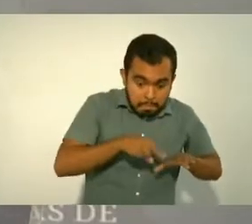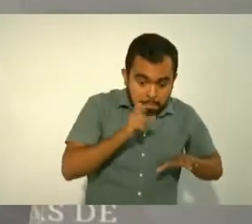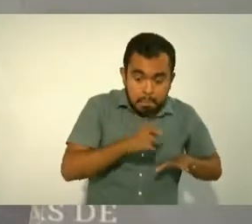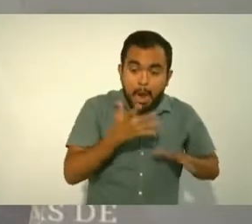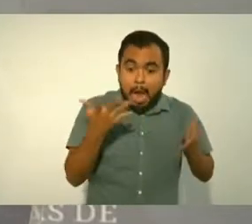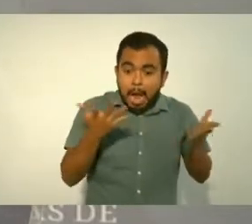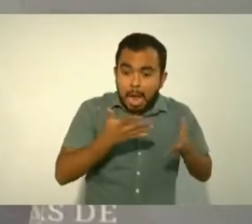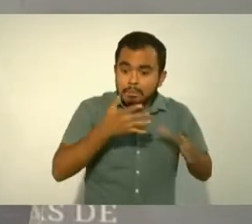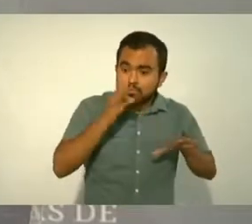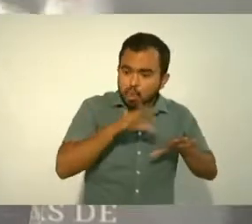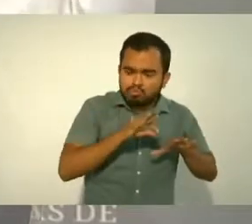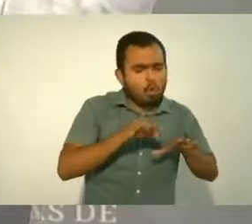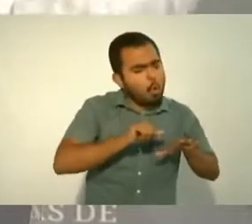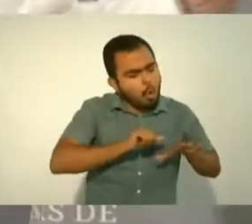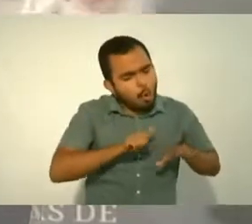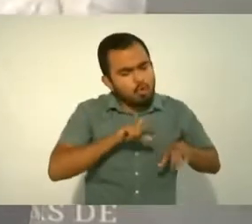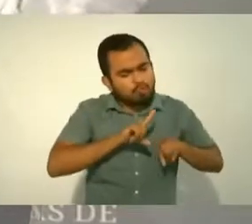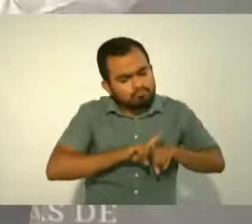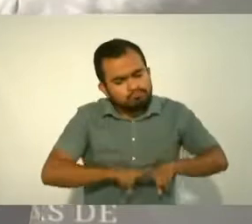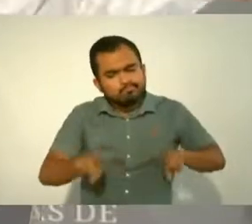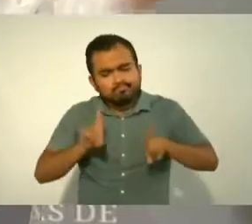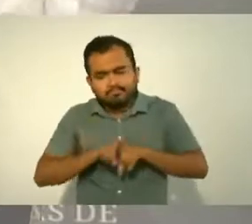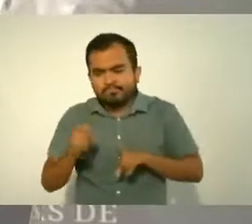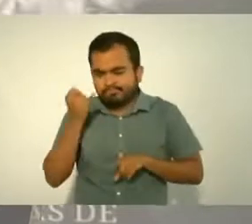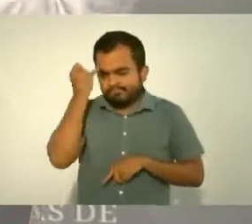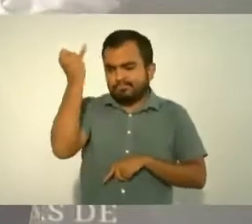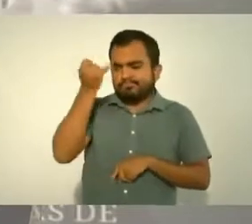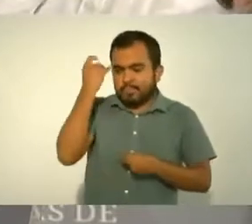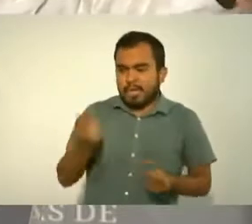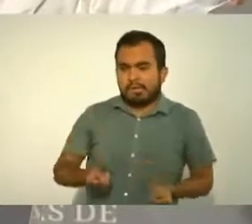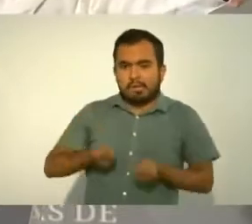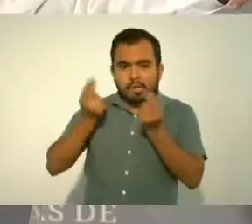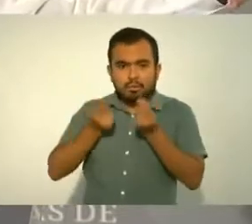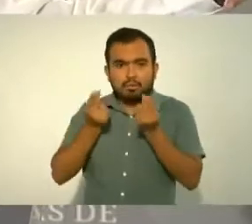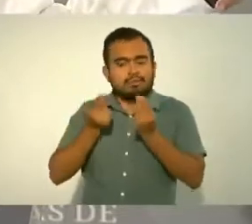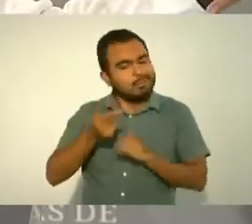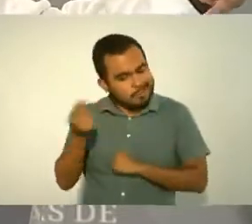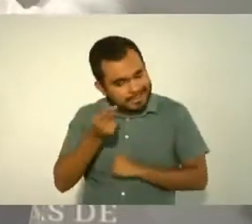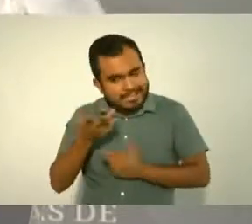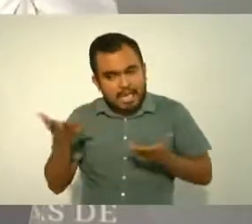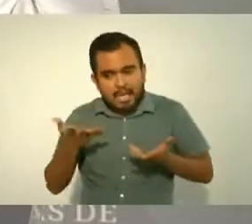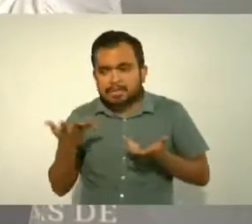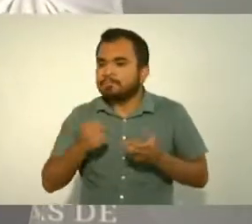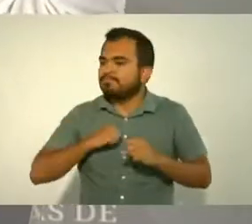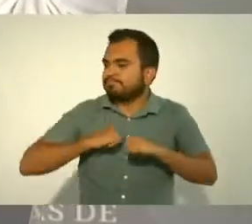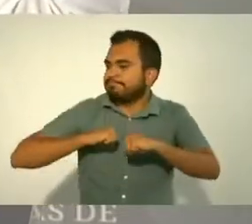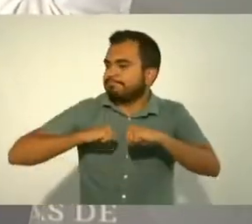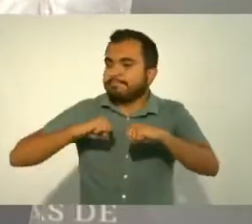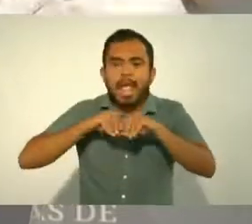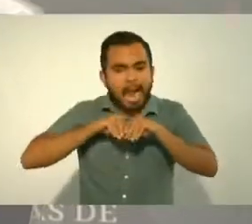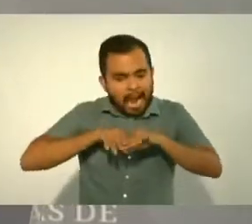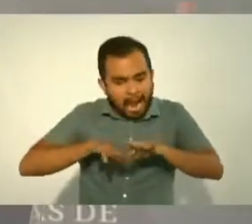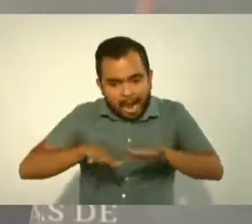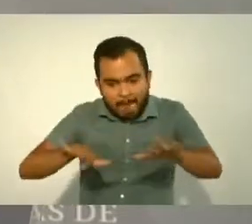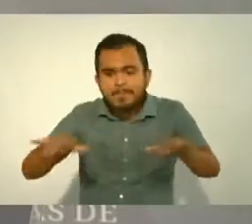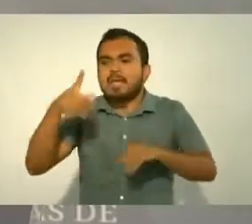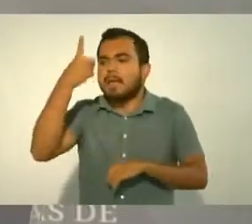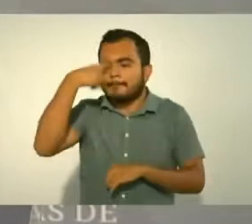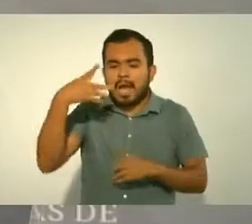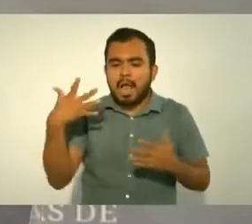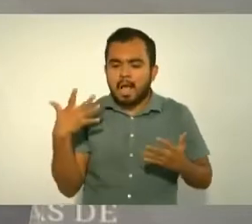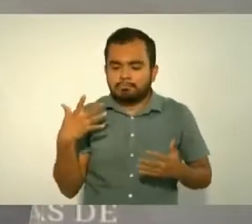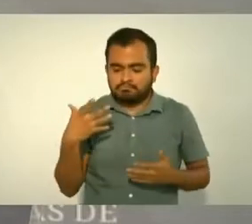hay que hacer esta campaña de producir